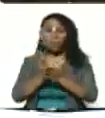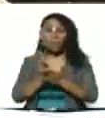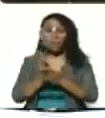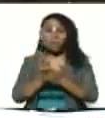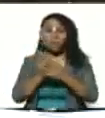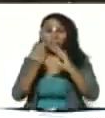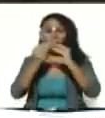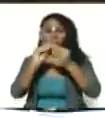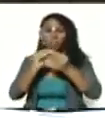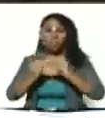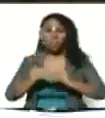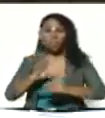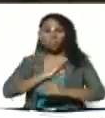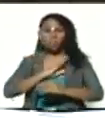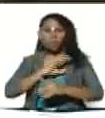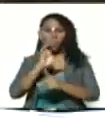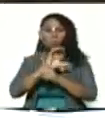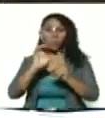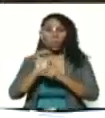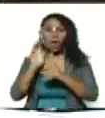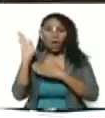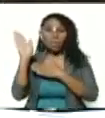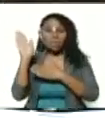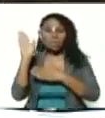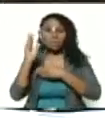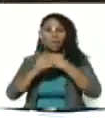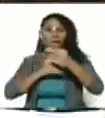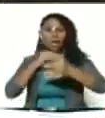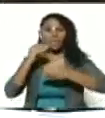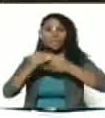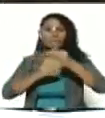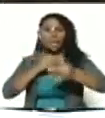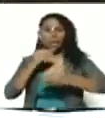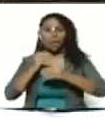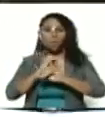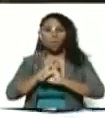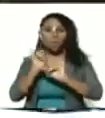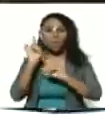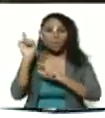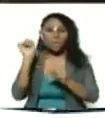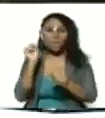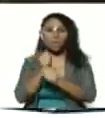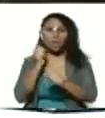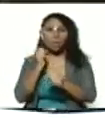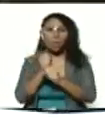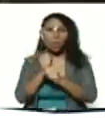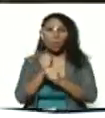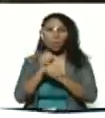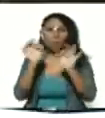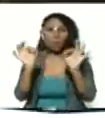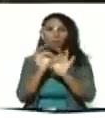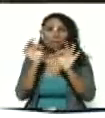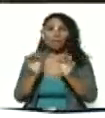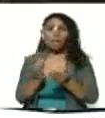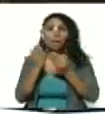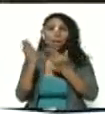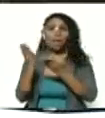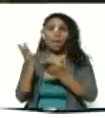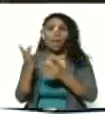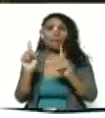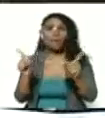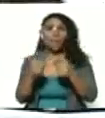cultura de patrimonio allí estuvieron culminando esas obras como regalo al